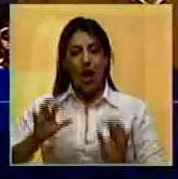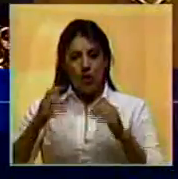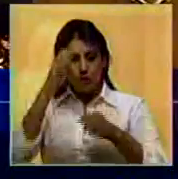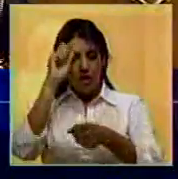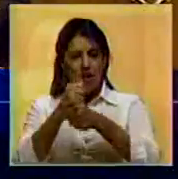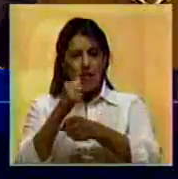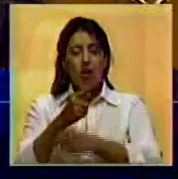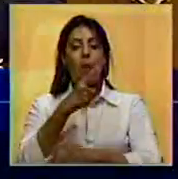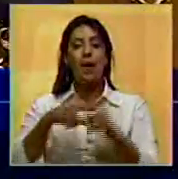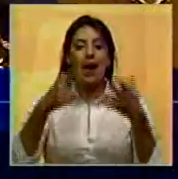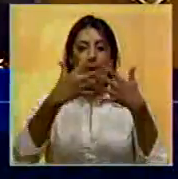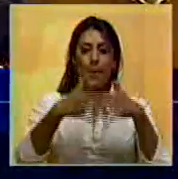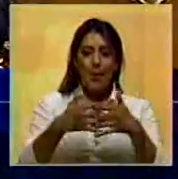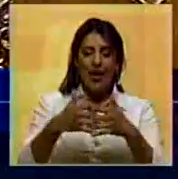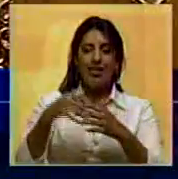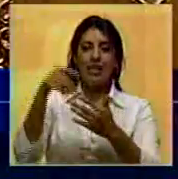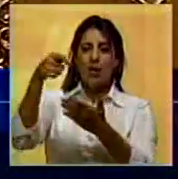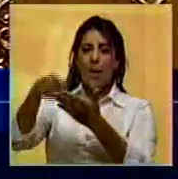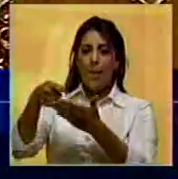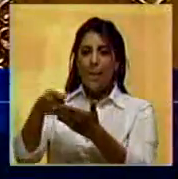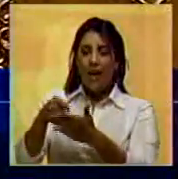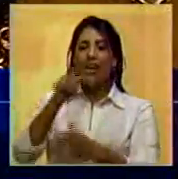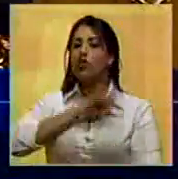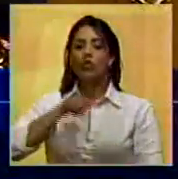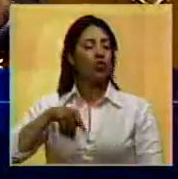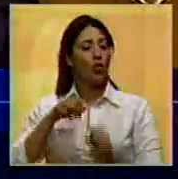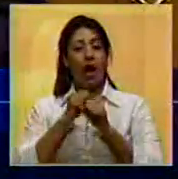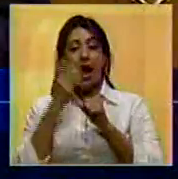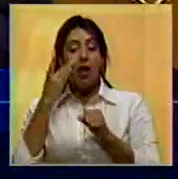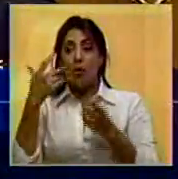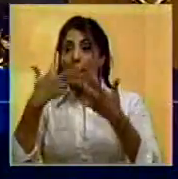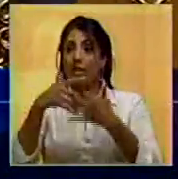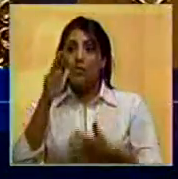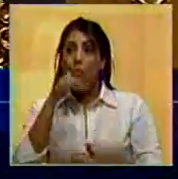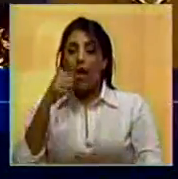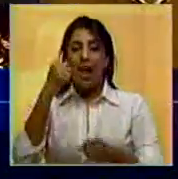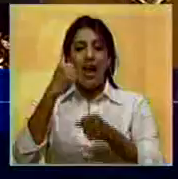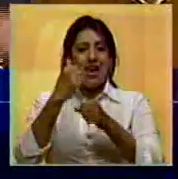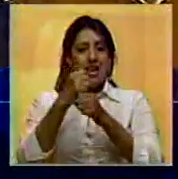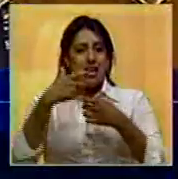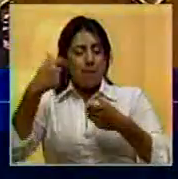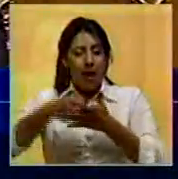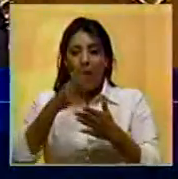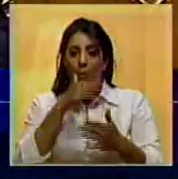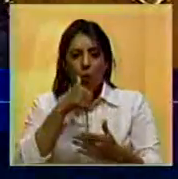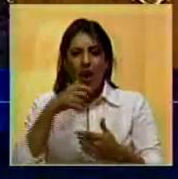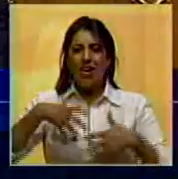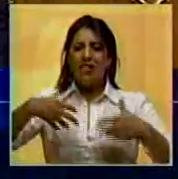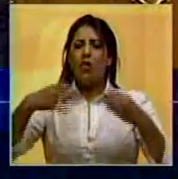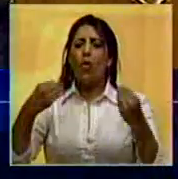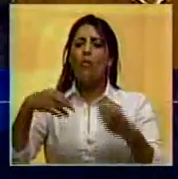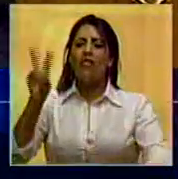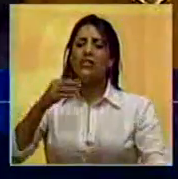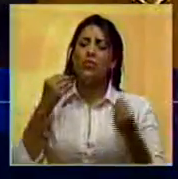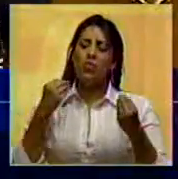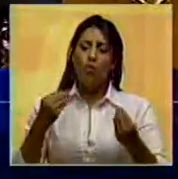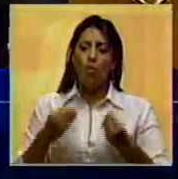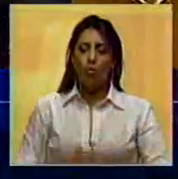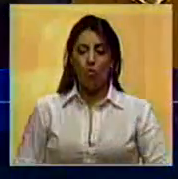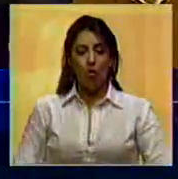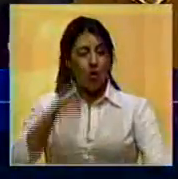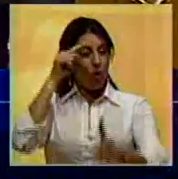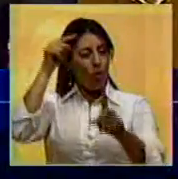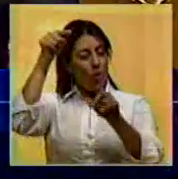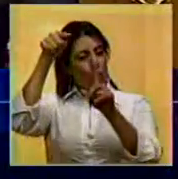sin empresas sin inversión es imposible generar en creo es imposible generar riqueza en Venezuela el